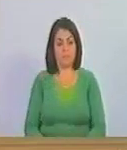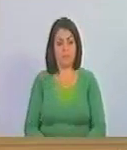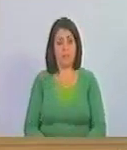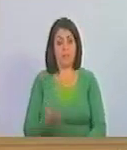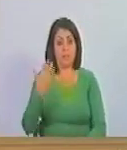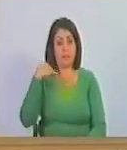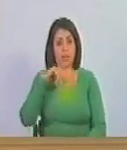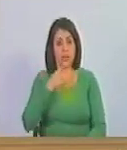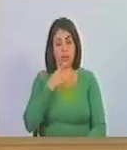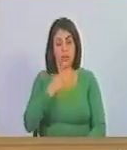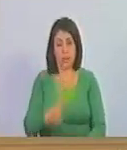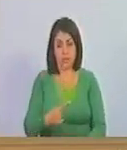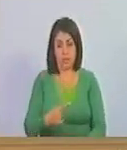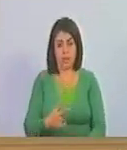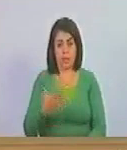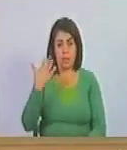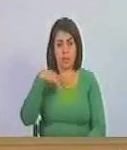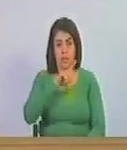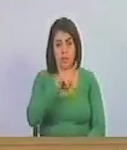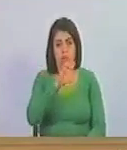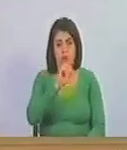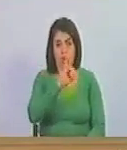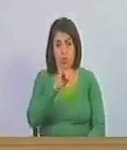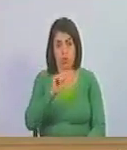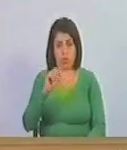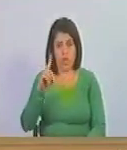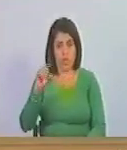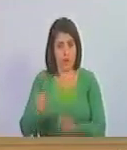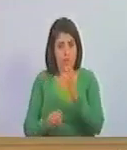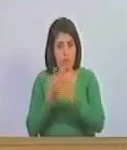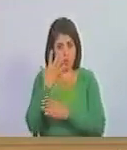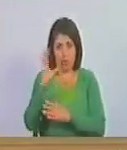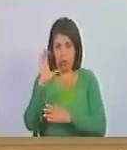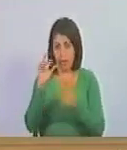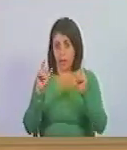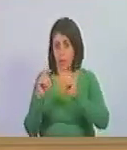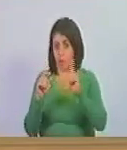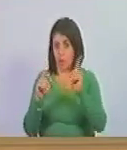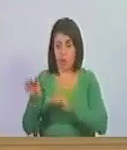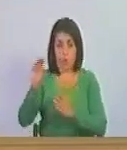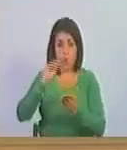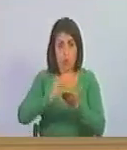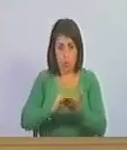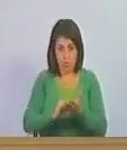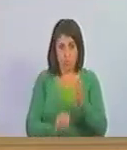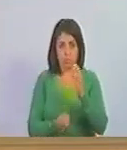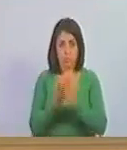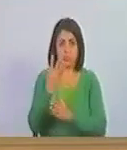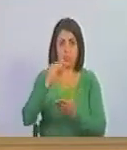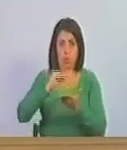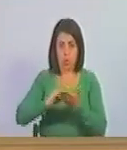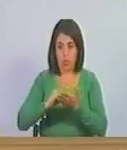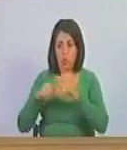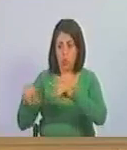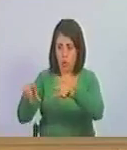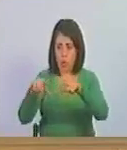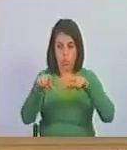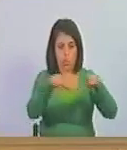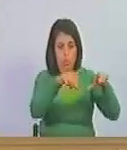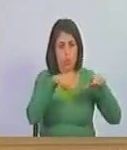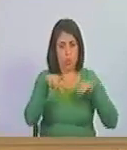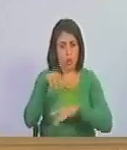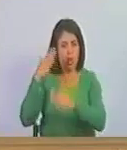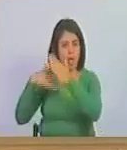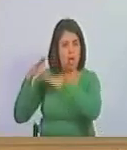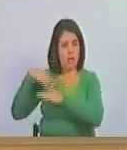desprende de lo anterior losada no fundó ninguna ciudad sino que re-edificó y repobló dos enclaves que los indios habían